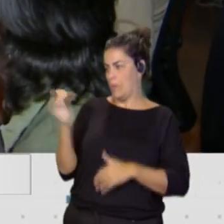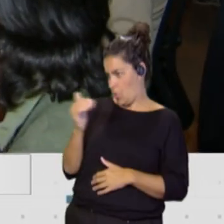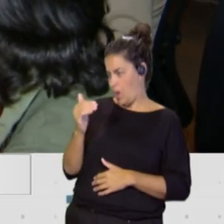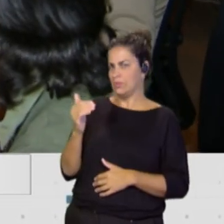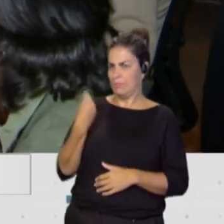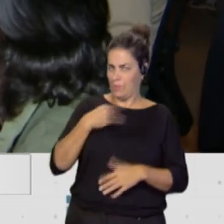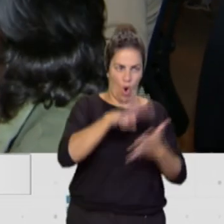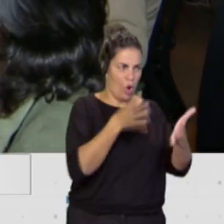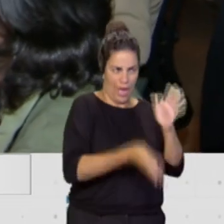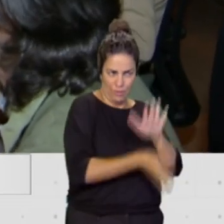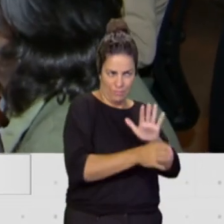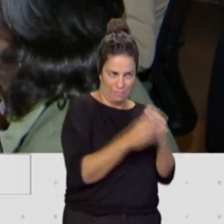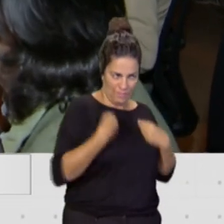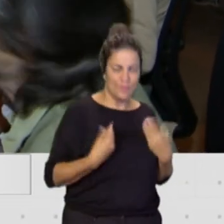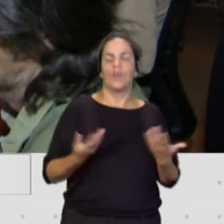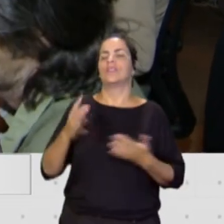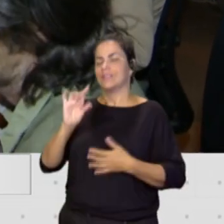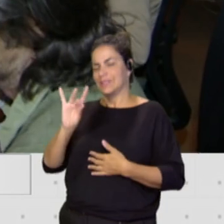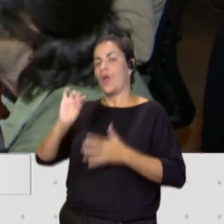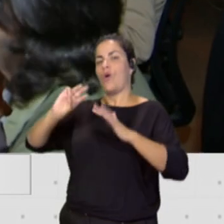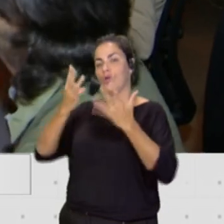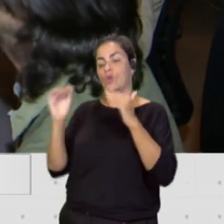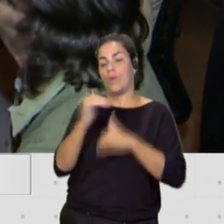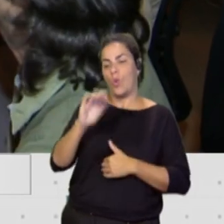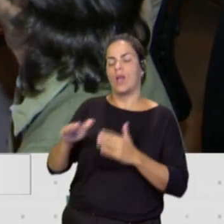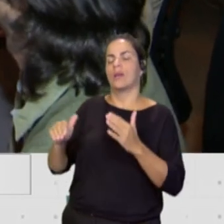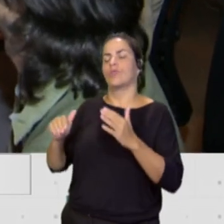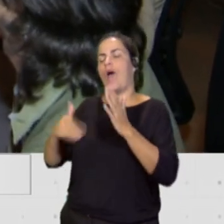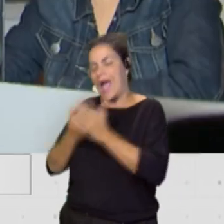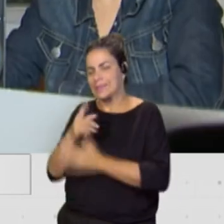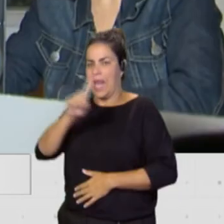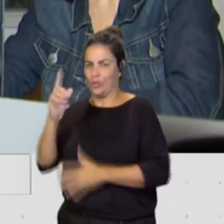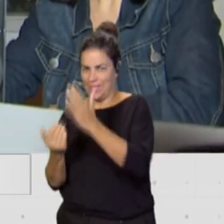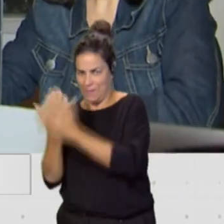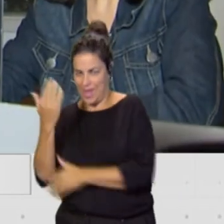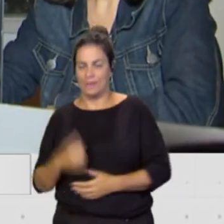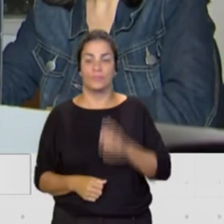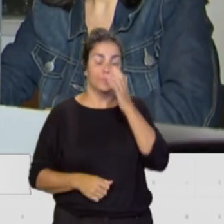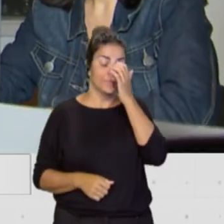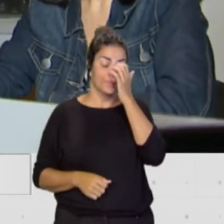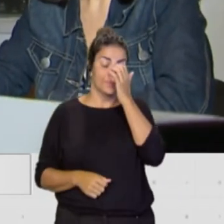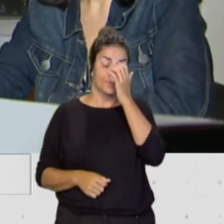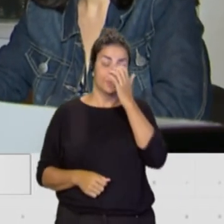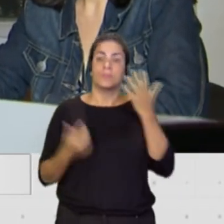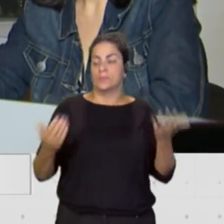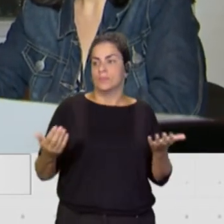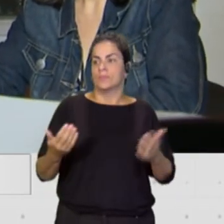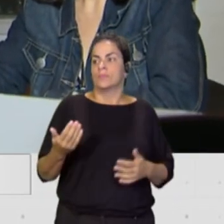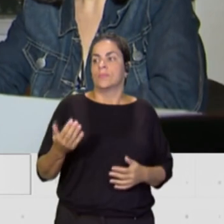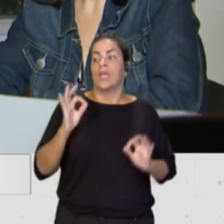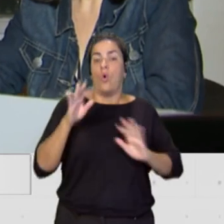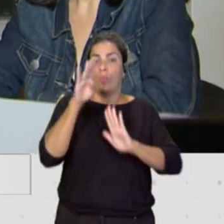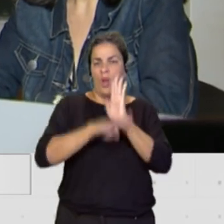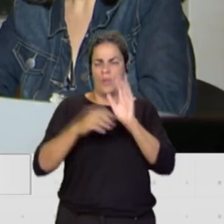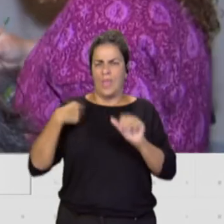y que se va a prolongar hasta las 11 de la mañana, Juani. Bueno, en cualquier caso estamos hablando de un programa, de un formato que ha